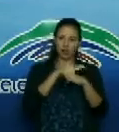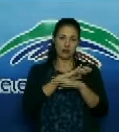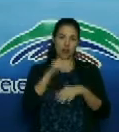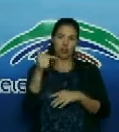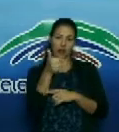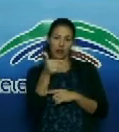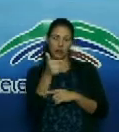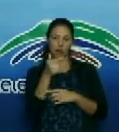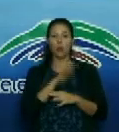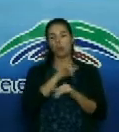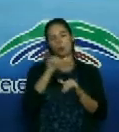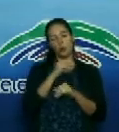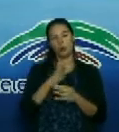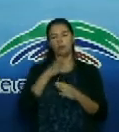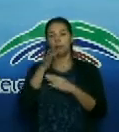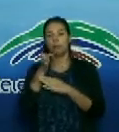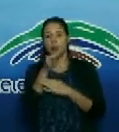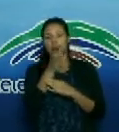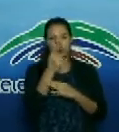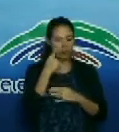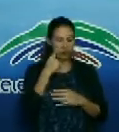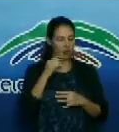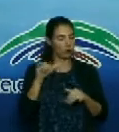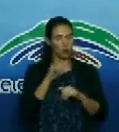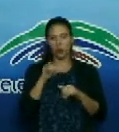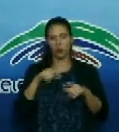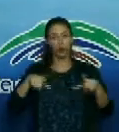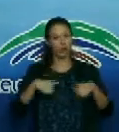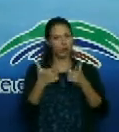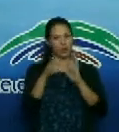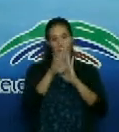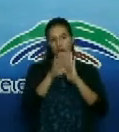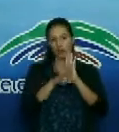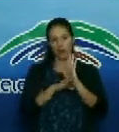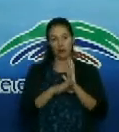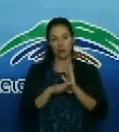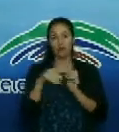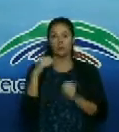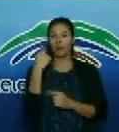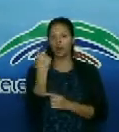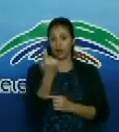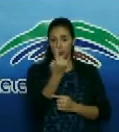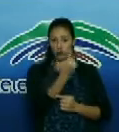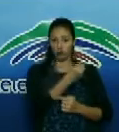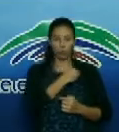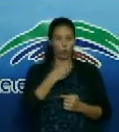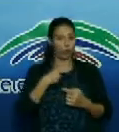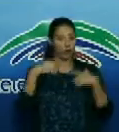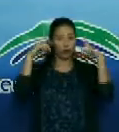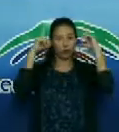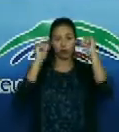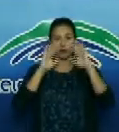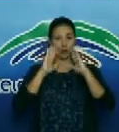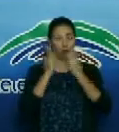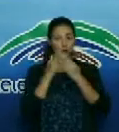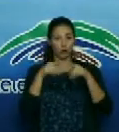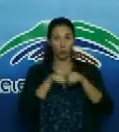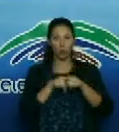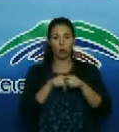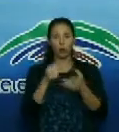Cada uno nos ayudábamos al ponernos los trajes, los